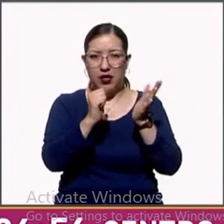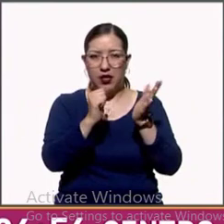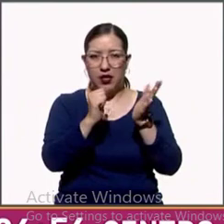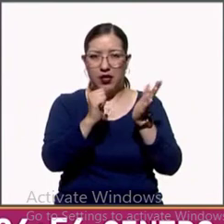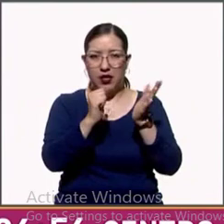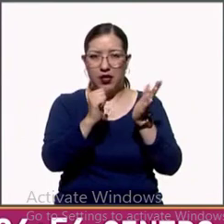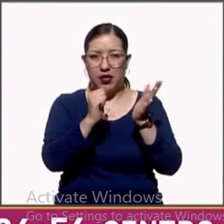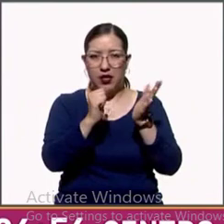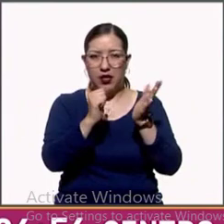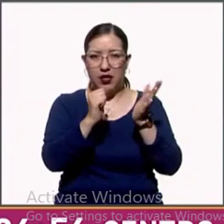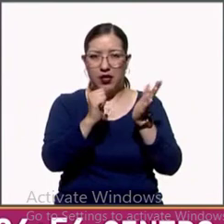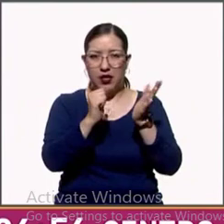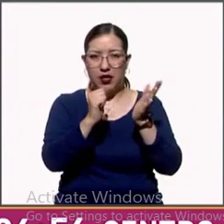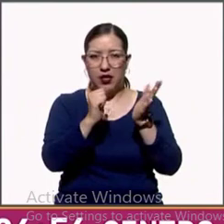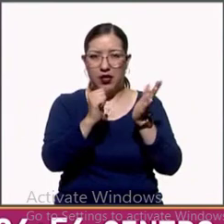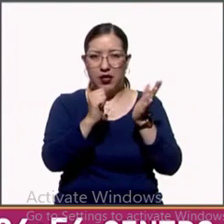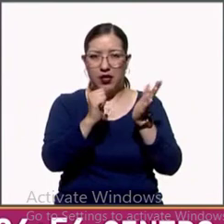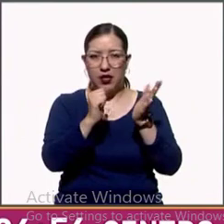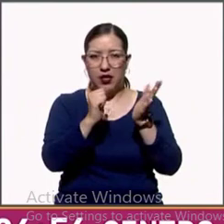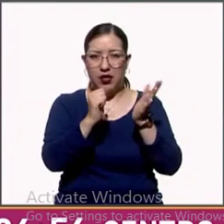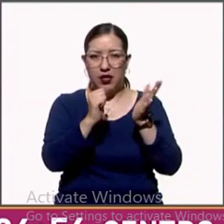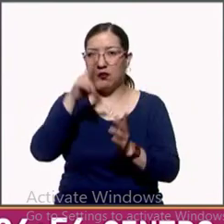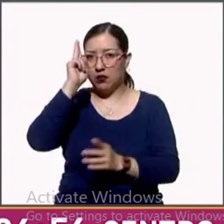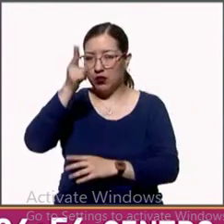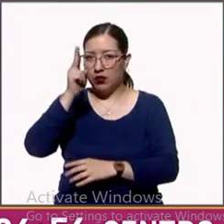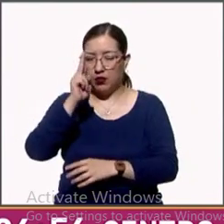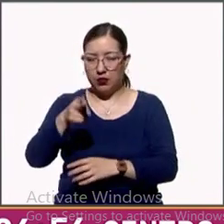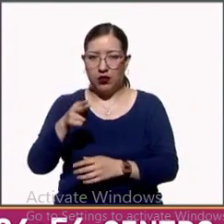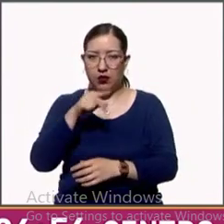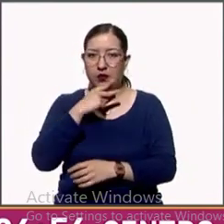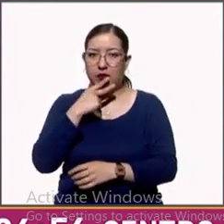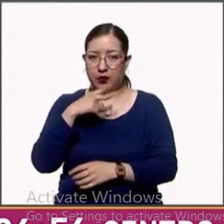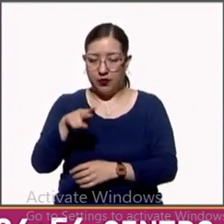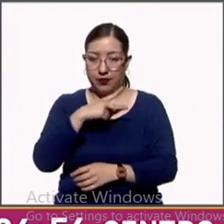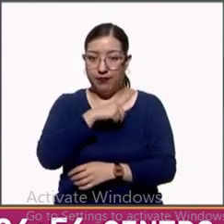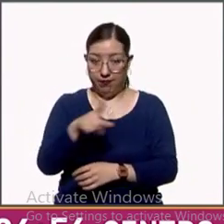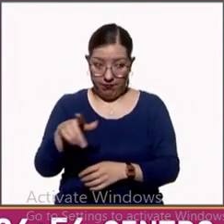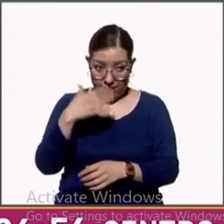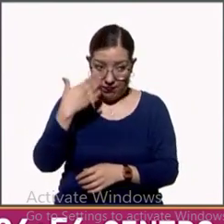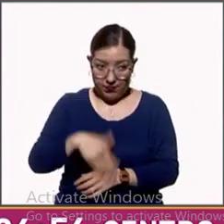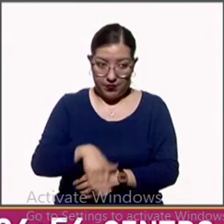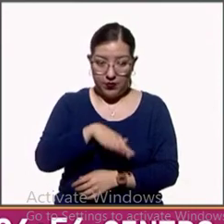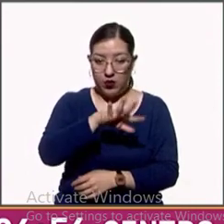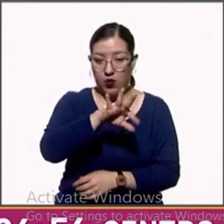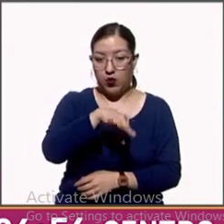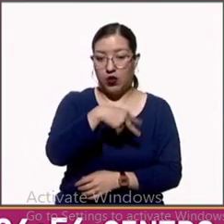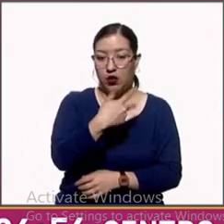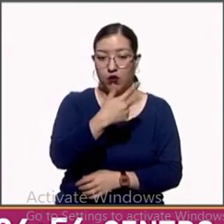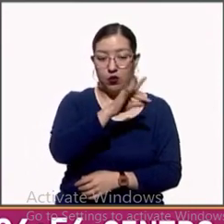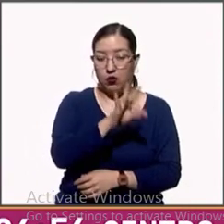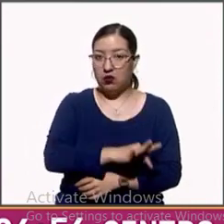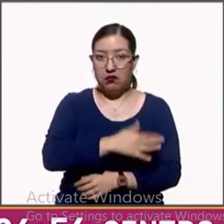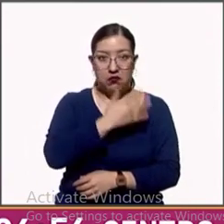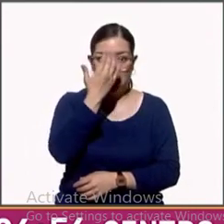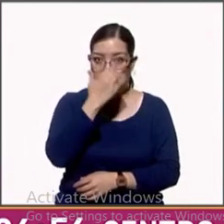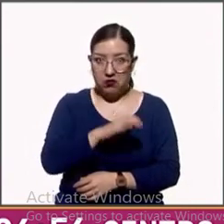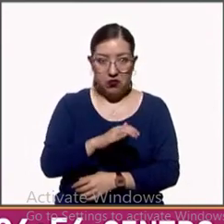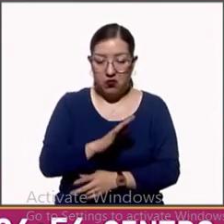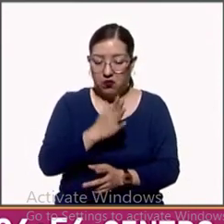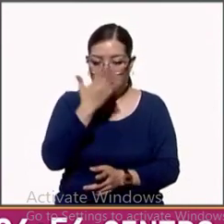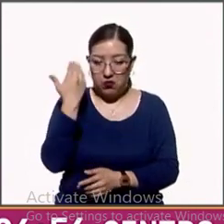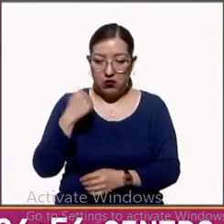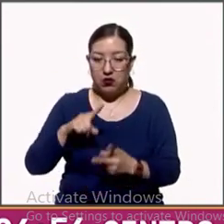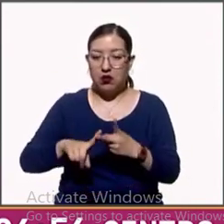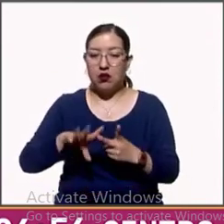espacios públicos. Sí se enteró 58%, no se enteró 42%. Hasta aquí habría las dos lecturas, ¿no?